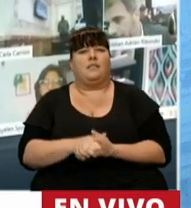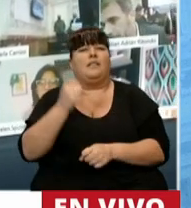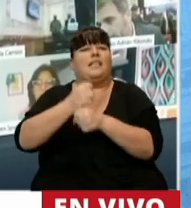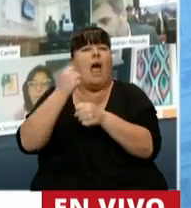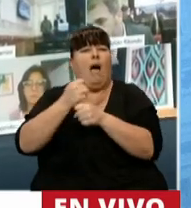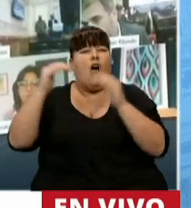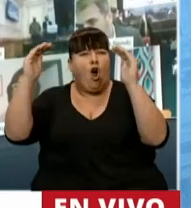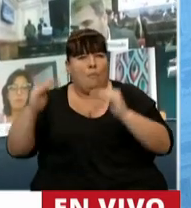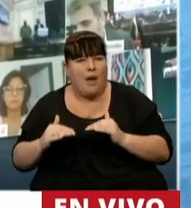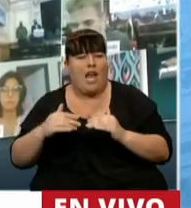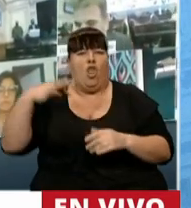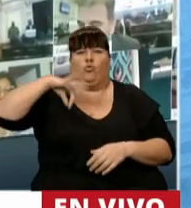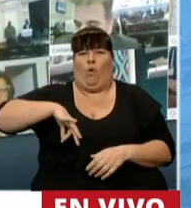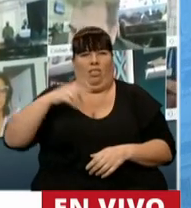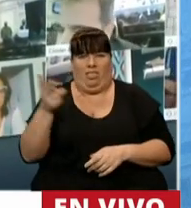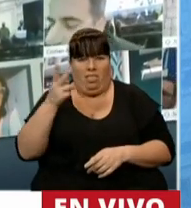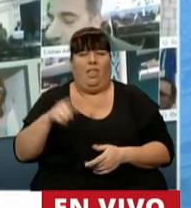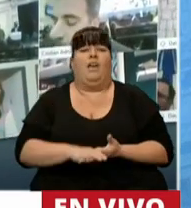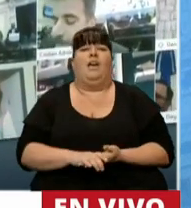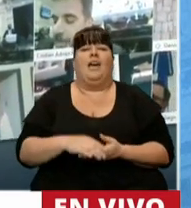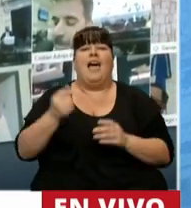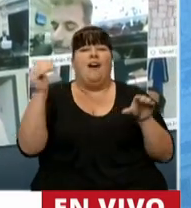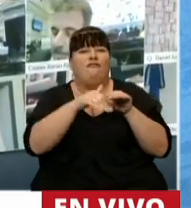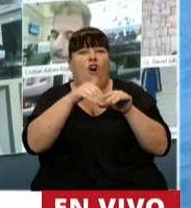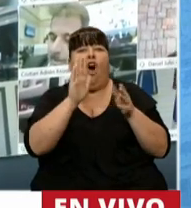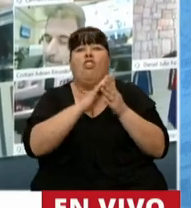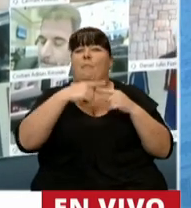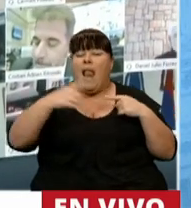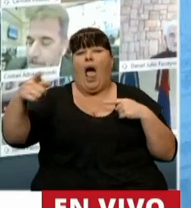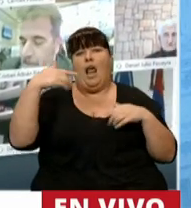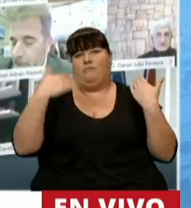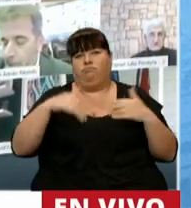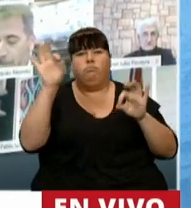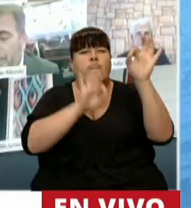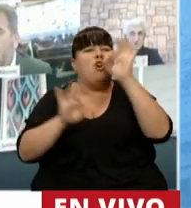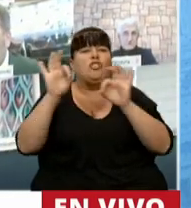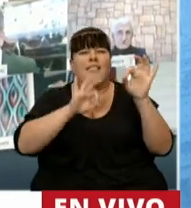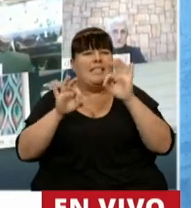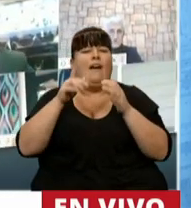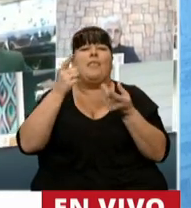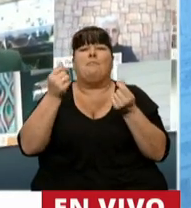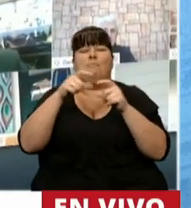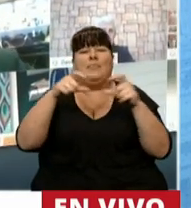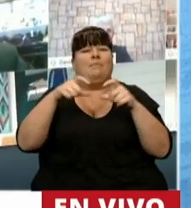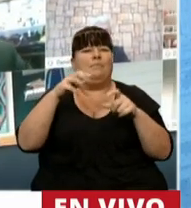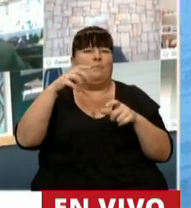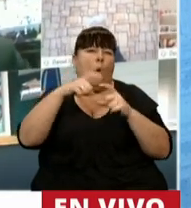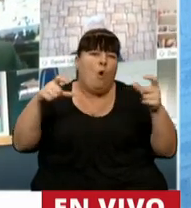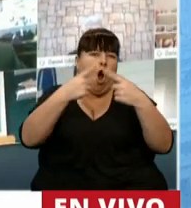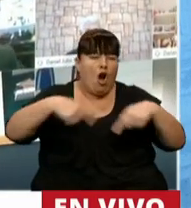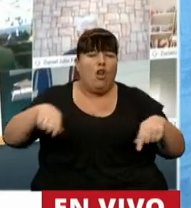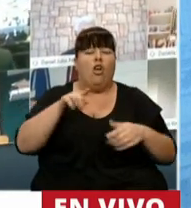del empleo y de los salarios reales. Porque el Fondo de Sustentabilidad posee un elevadísimo porcentaje de títulos públicos y